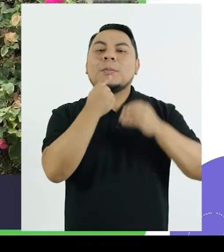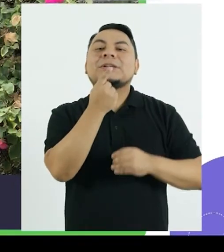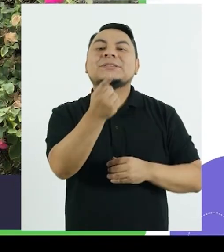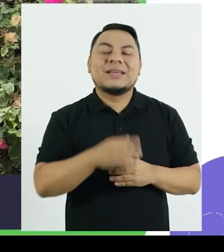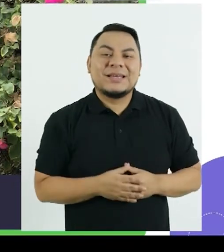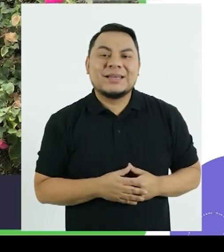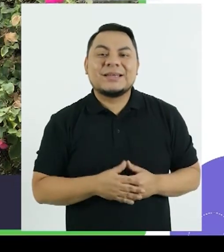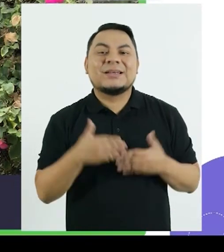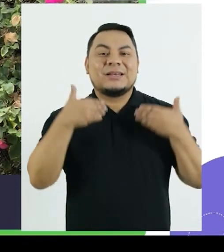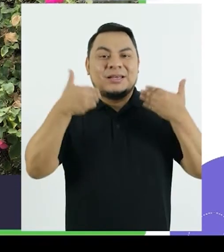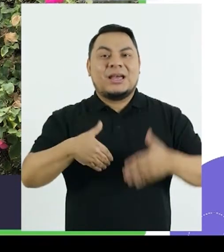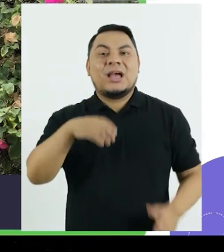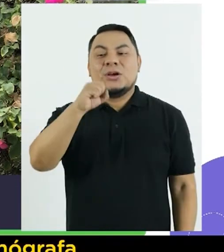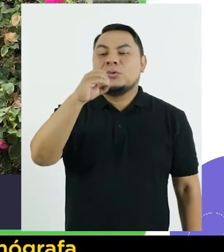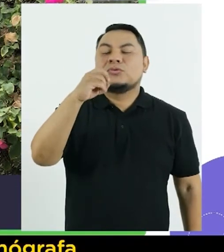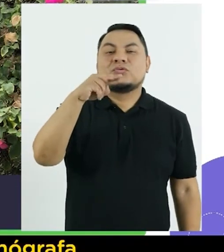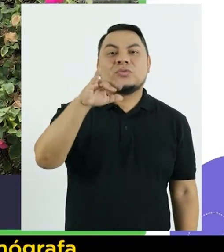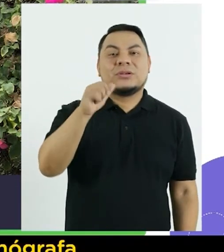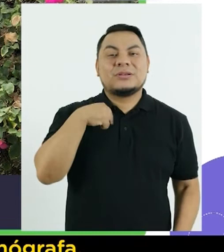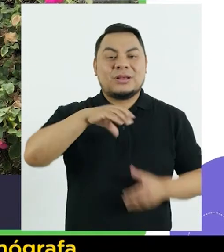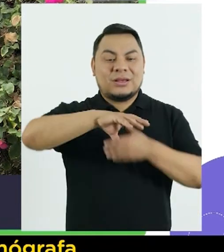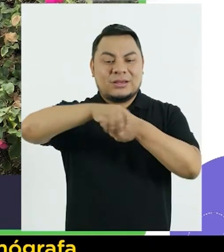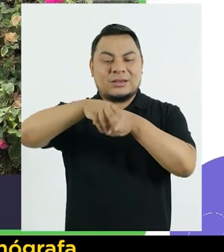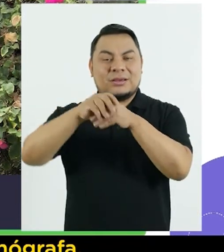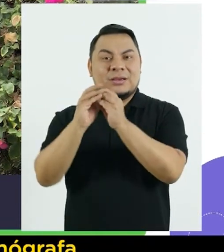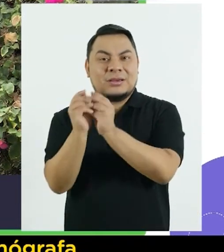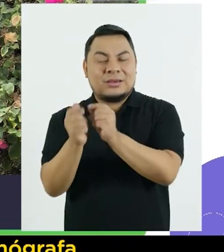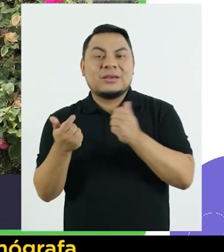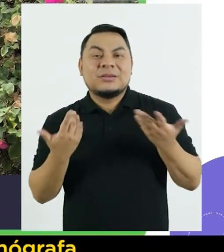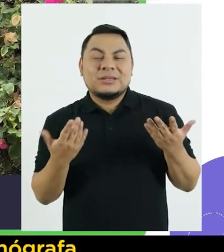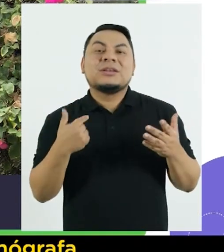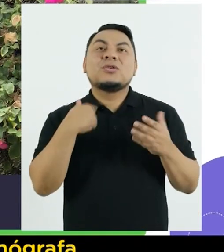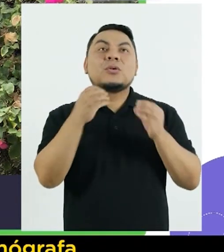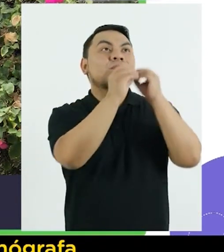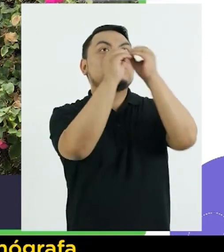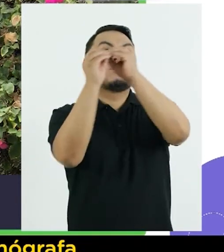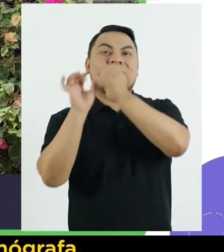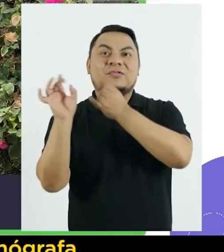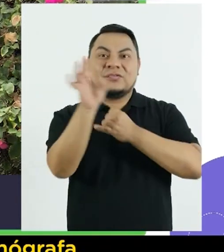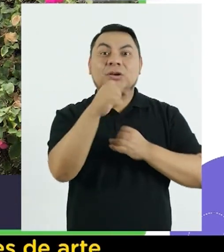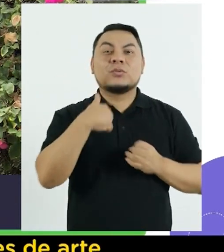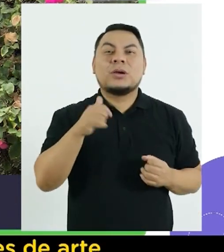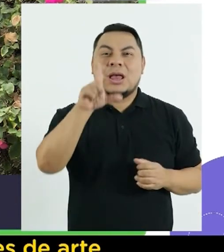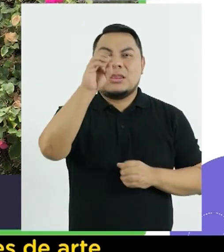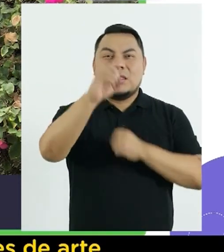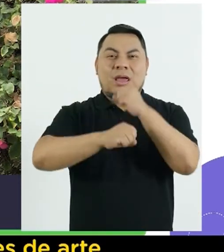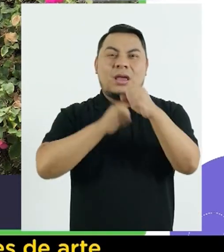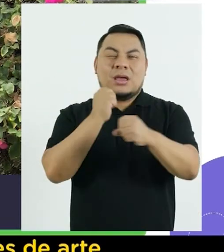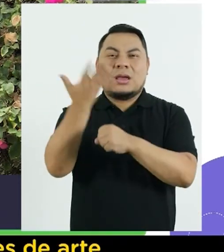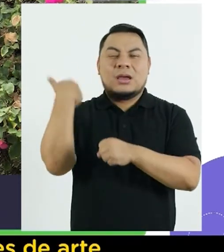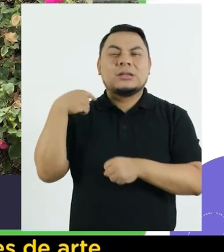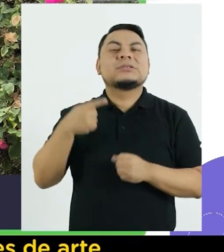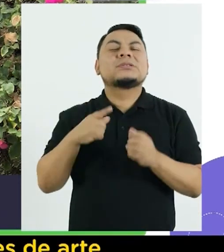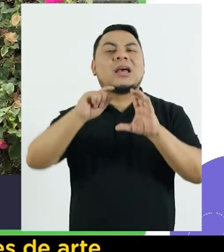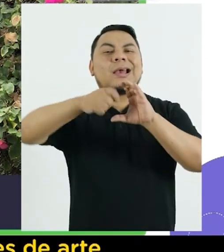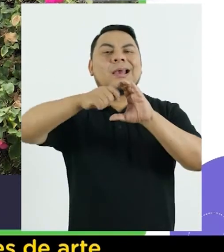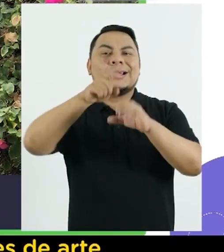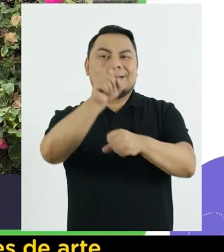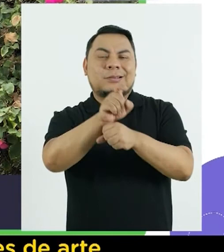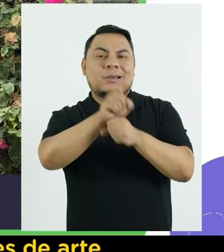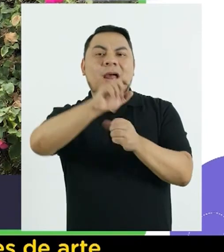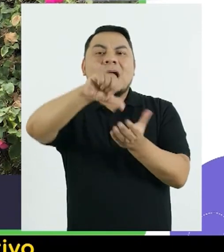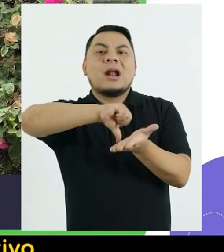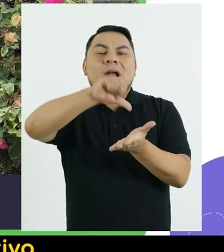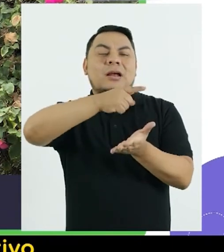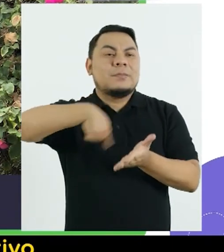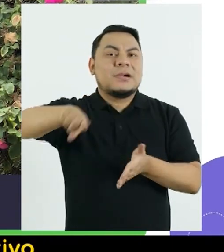Hola, ¿qué tal? ¿Cómo están? Soy Sonia Estorino Artista plástica, escenógrafa Y hace más de 10 años que dicto talleres